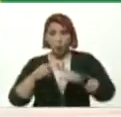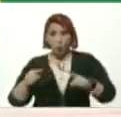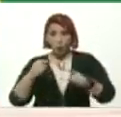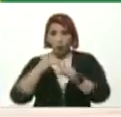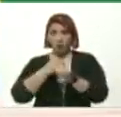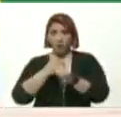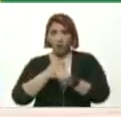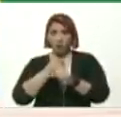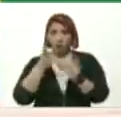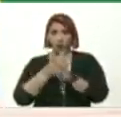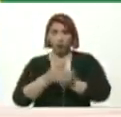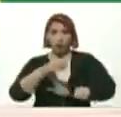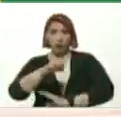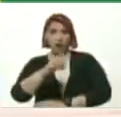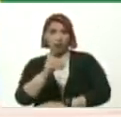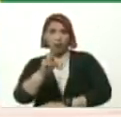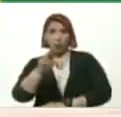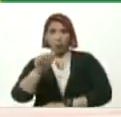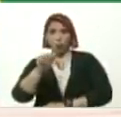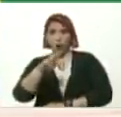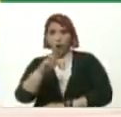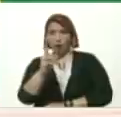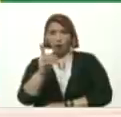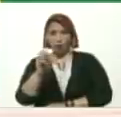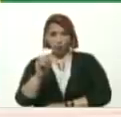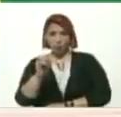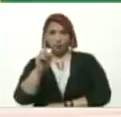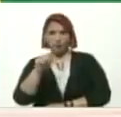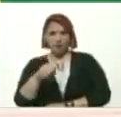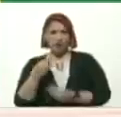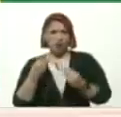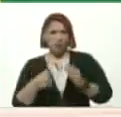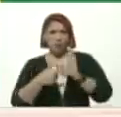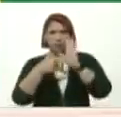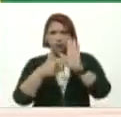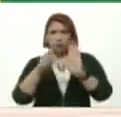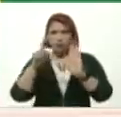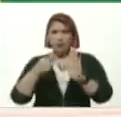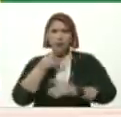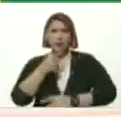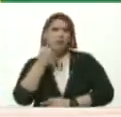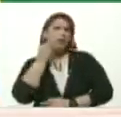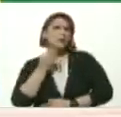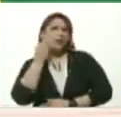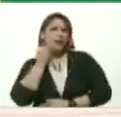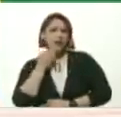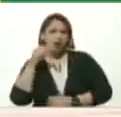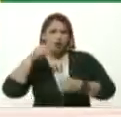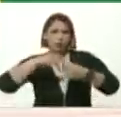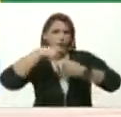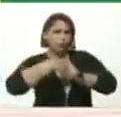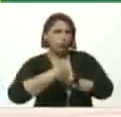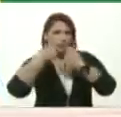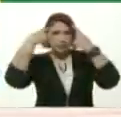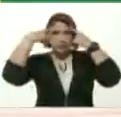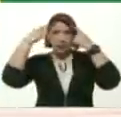Eduardo Piñate A modo de presentación Oscar Jara Escribe Experiencias cargadas De saber